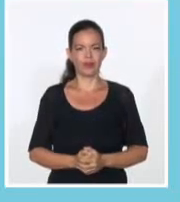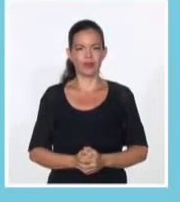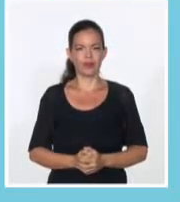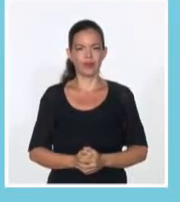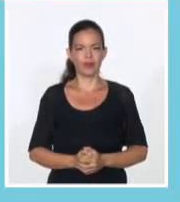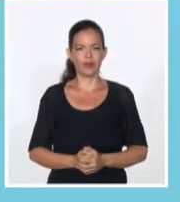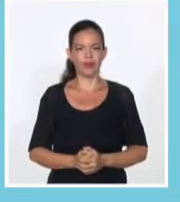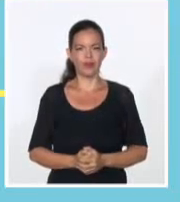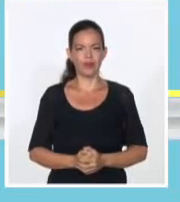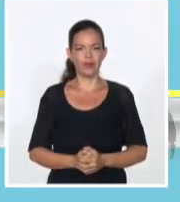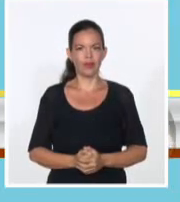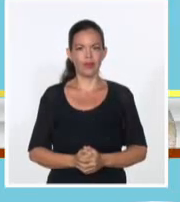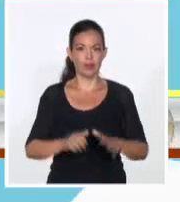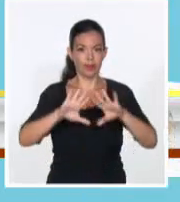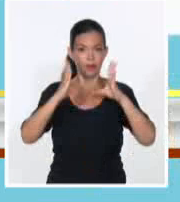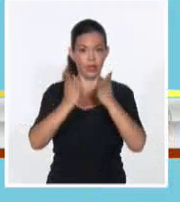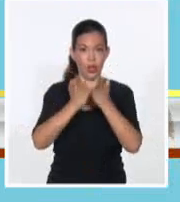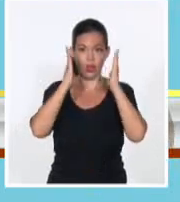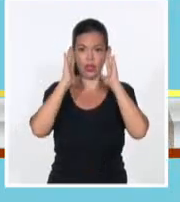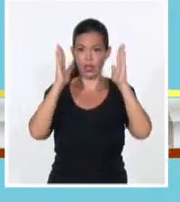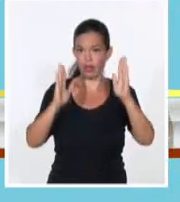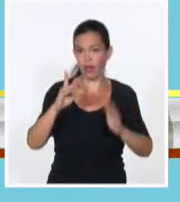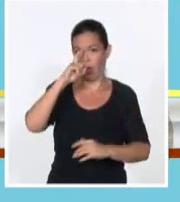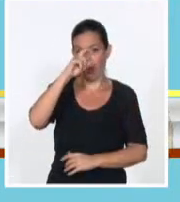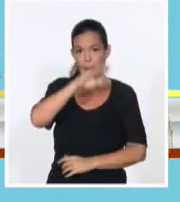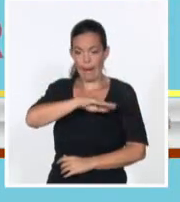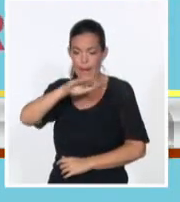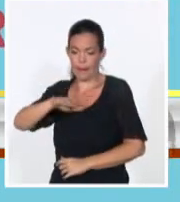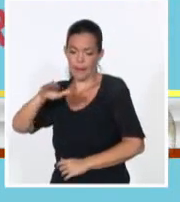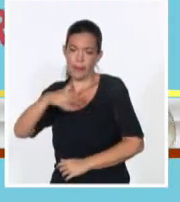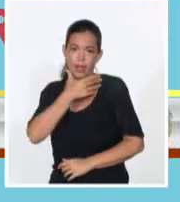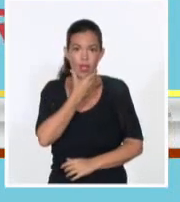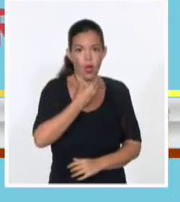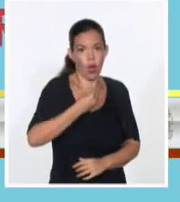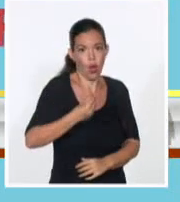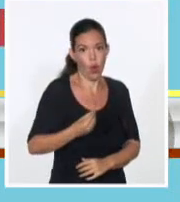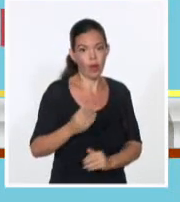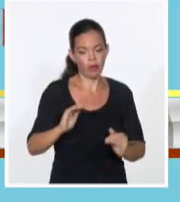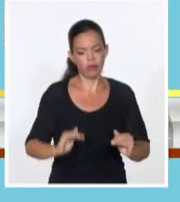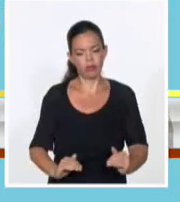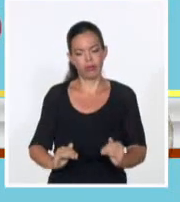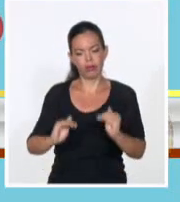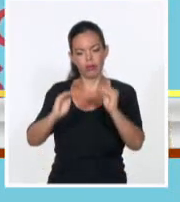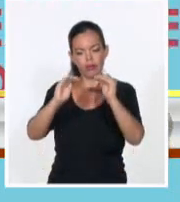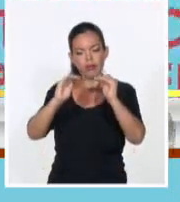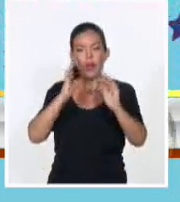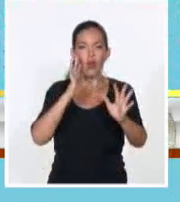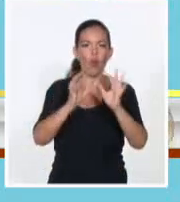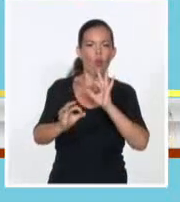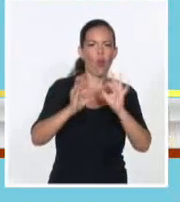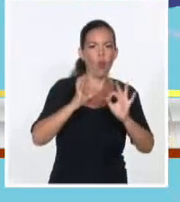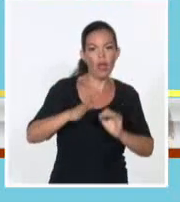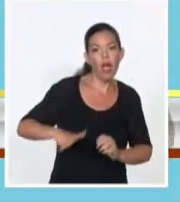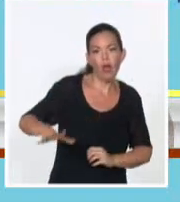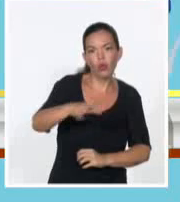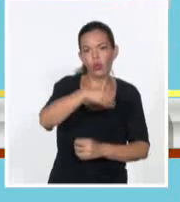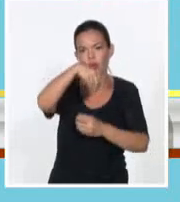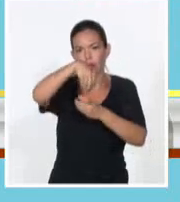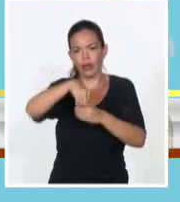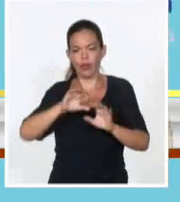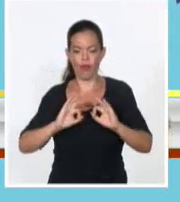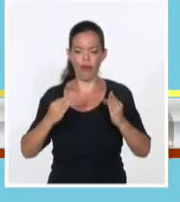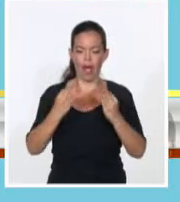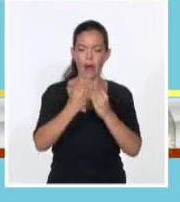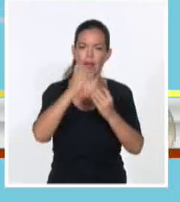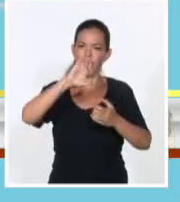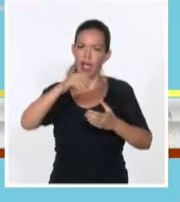...públicas centradas en la atención a la infancia y adolescencia, así como la creación de entornos protectores para estos grupos etarios, desde la familia, la escuela, el